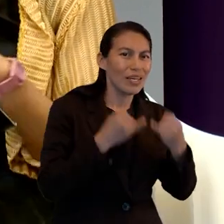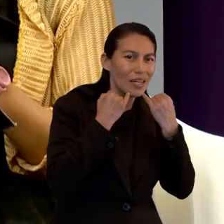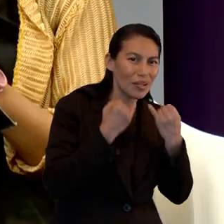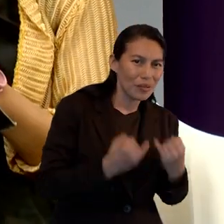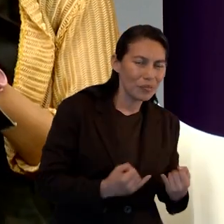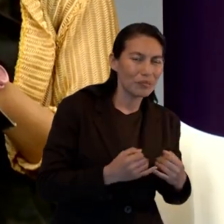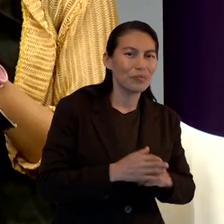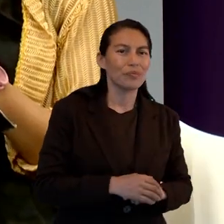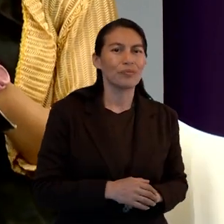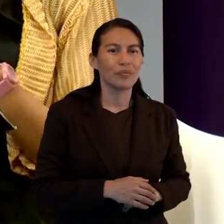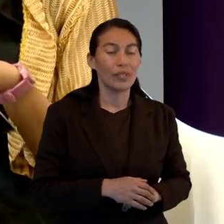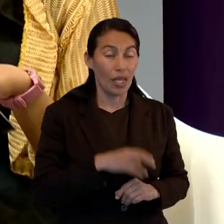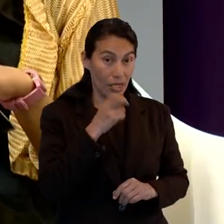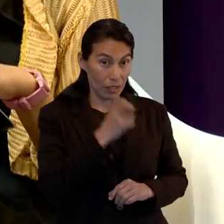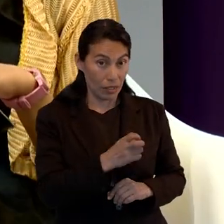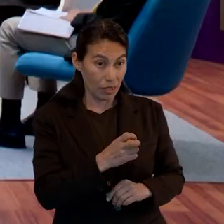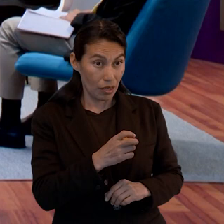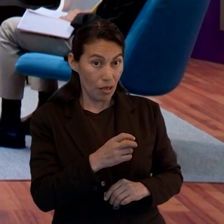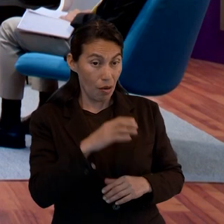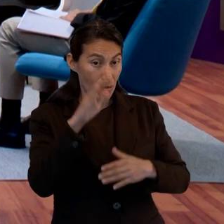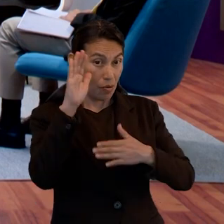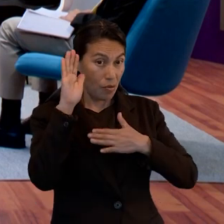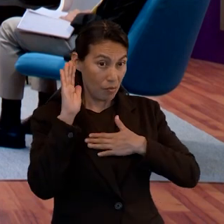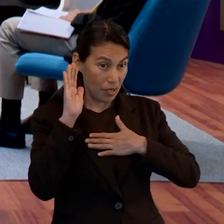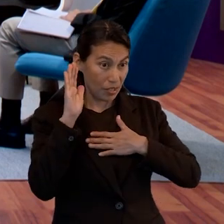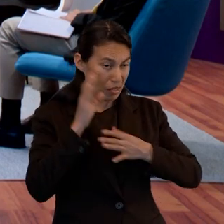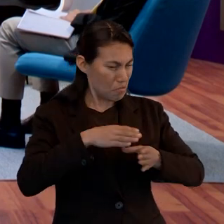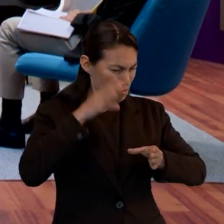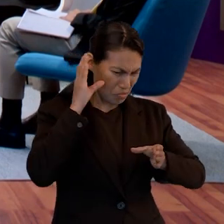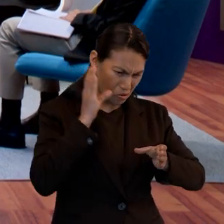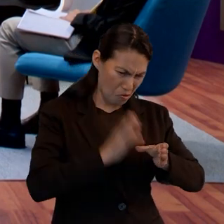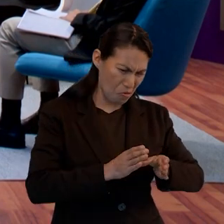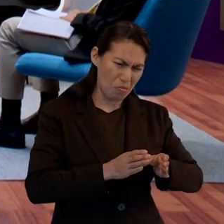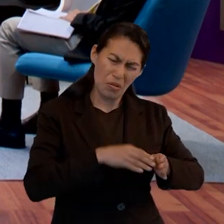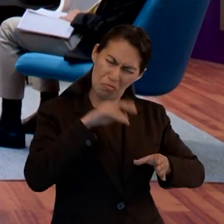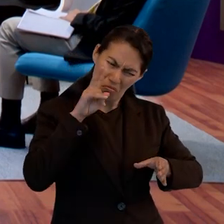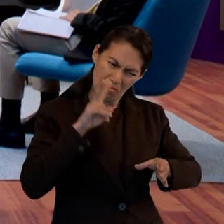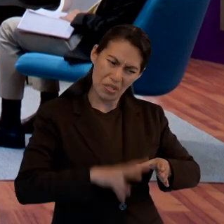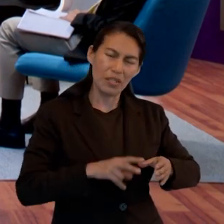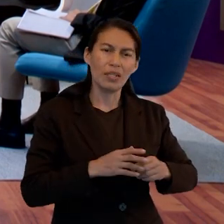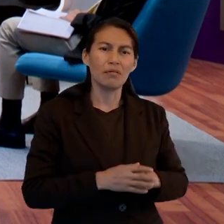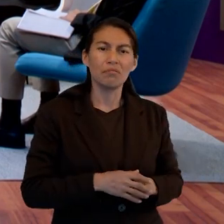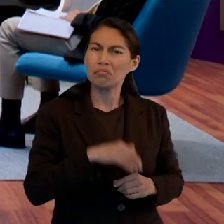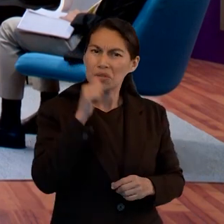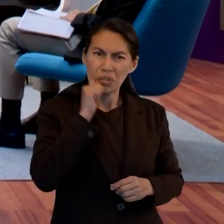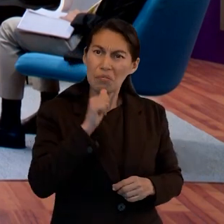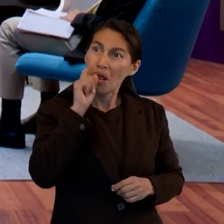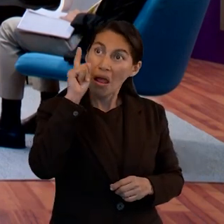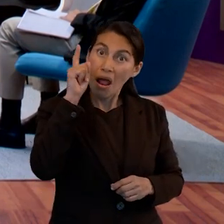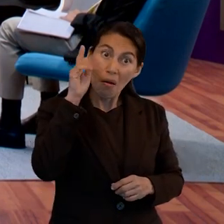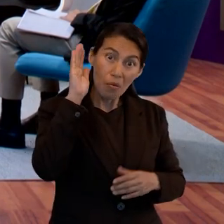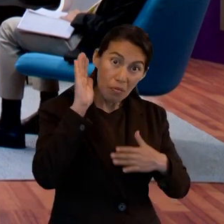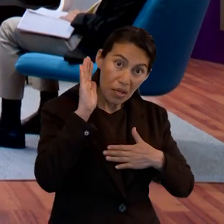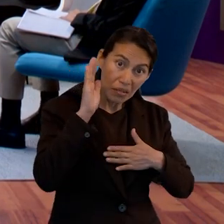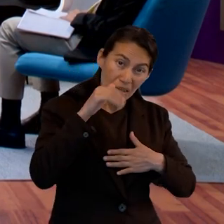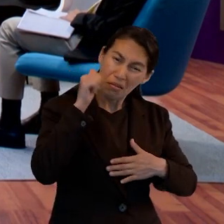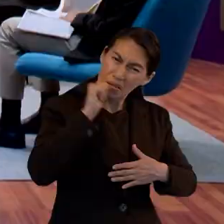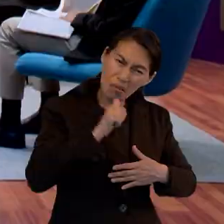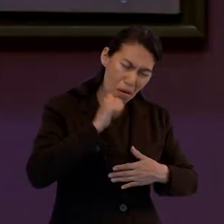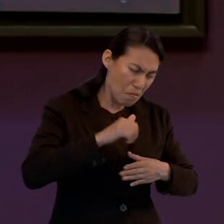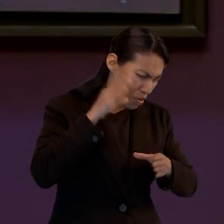promesas, podemos decir que son promesas irrevocables. Cuando Dios promete algo, inevitablemente lo va a